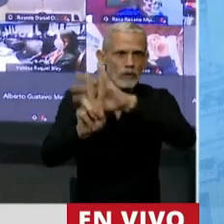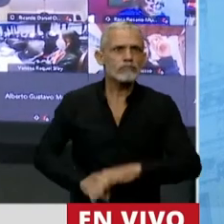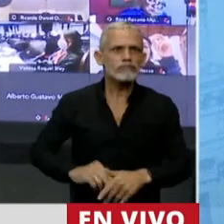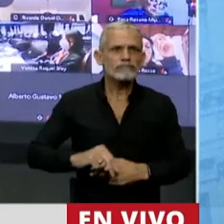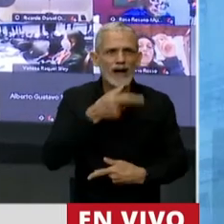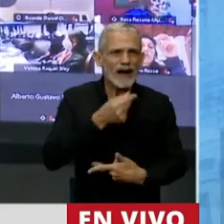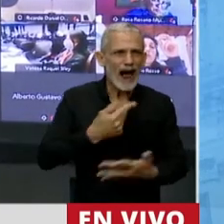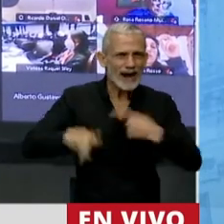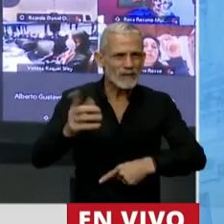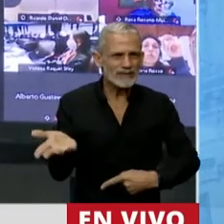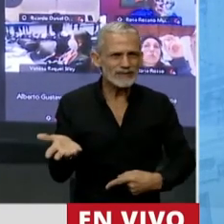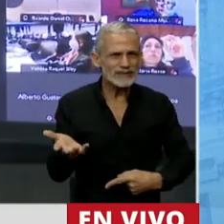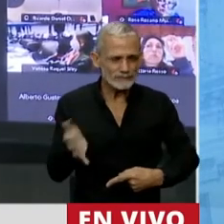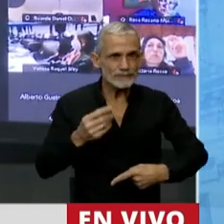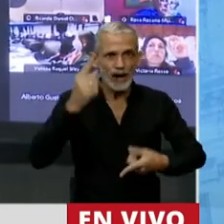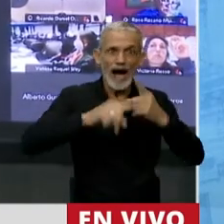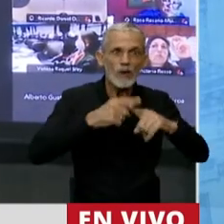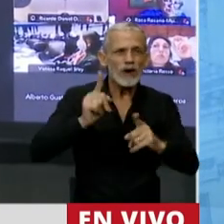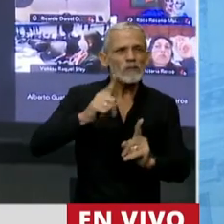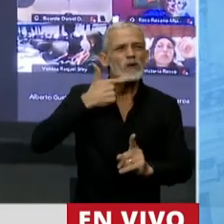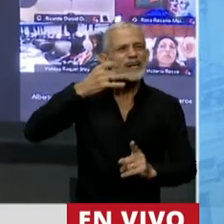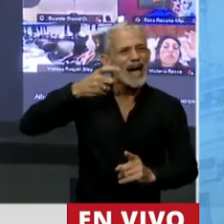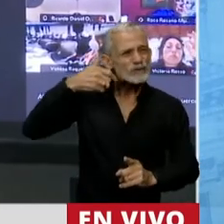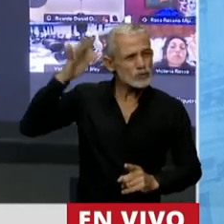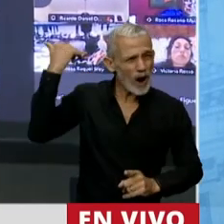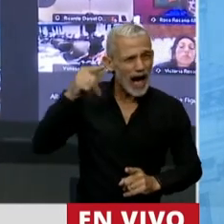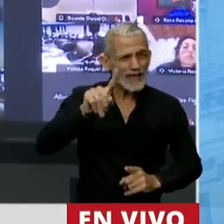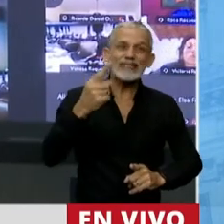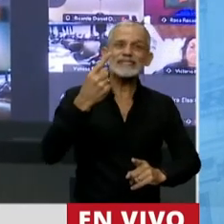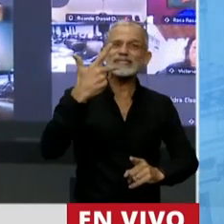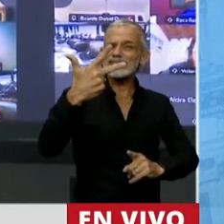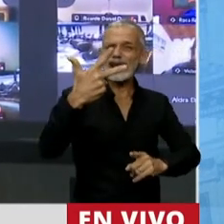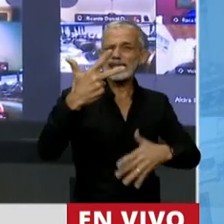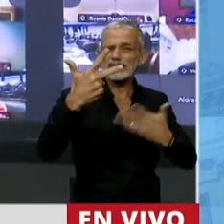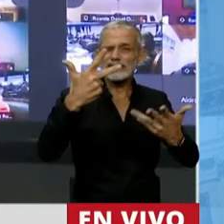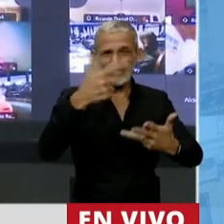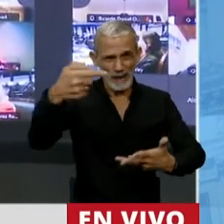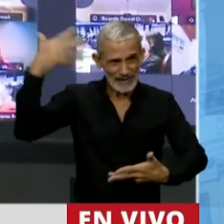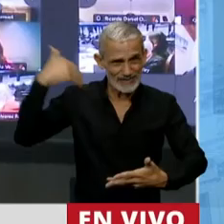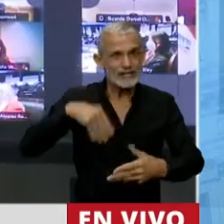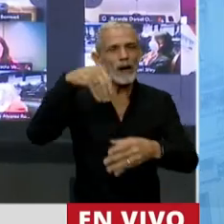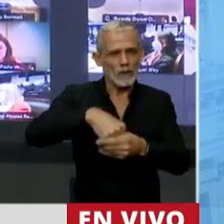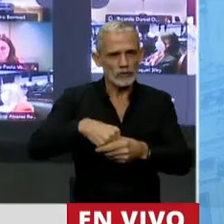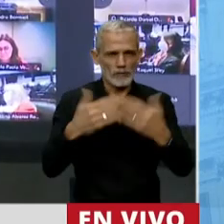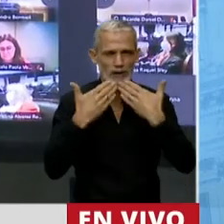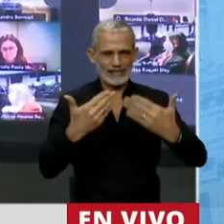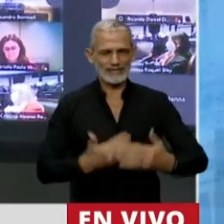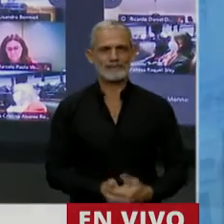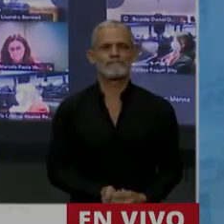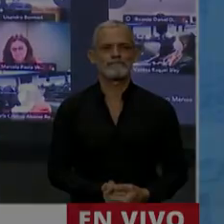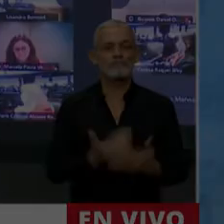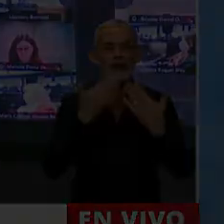desconociendo los términos del acuerdo de Escazú que votamos hace escasas 3 semanas. Gracias, Presidente.